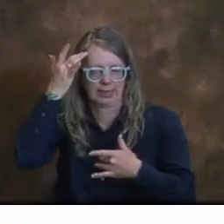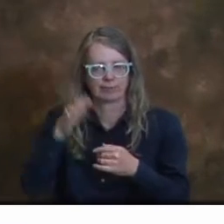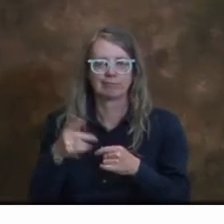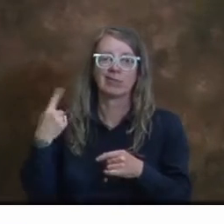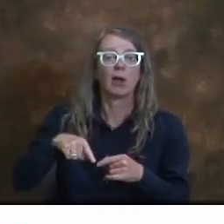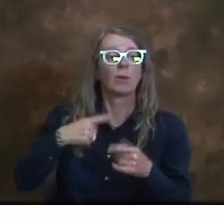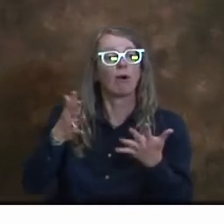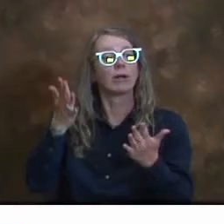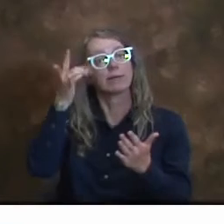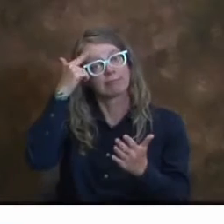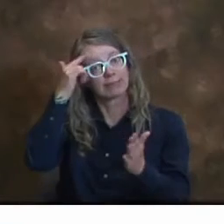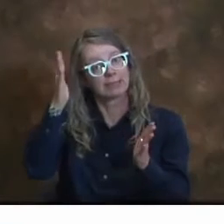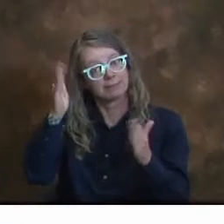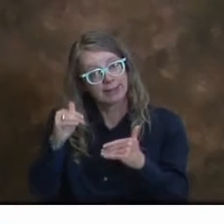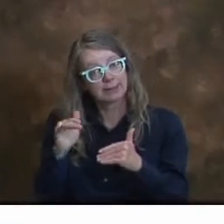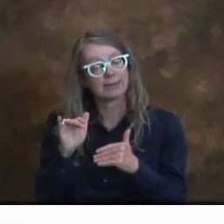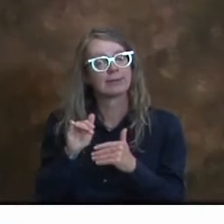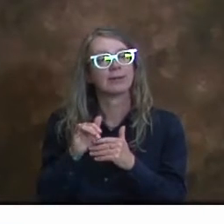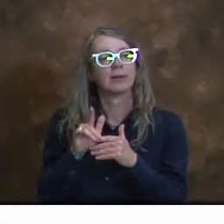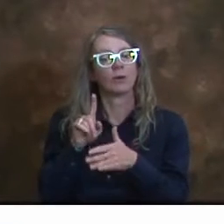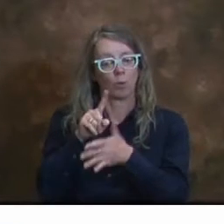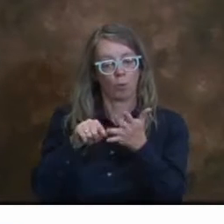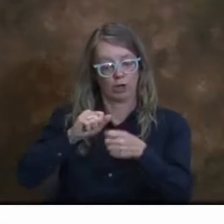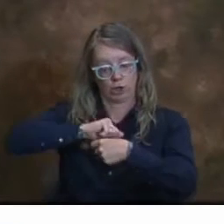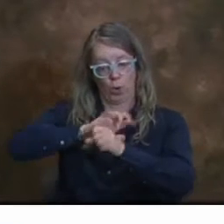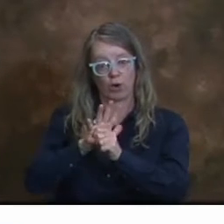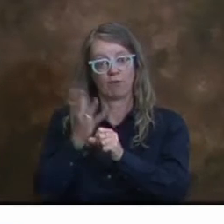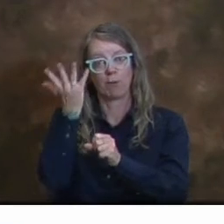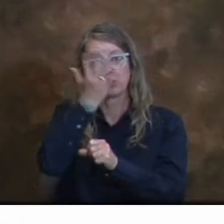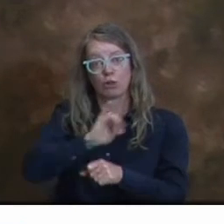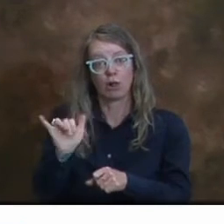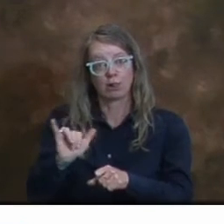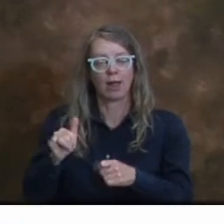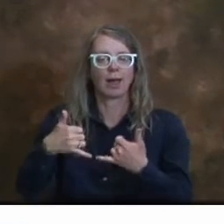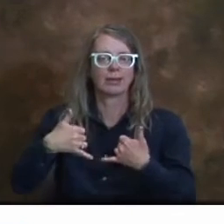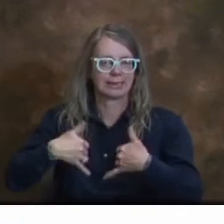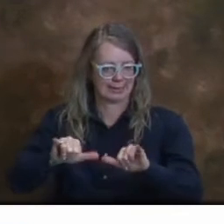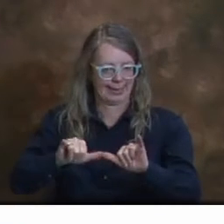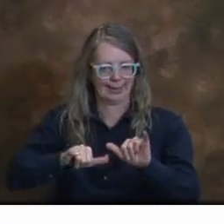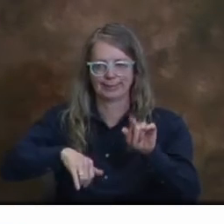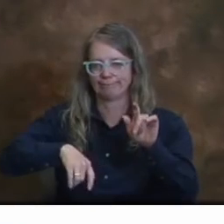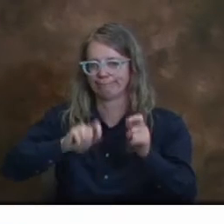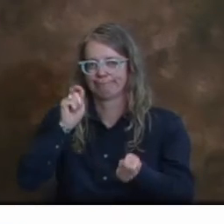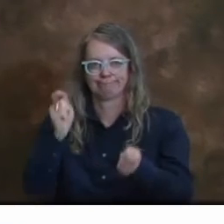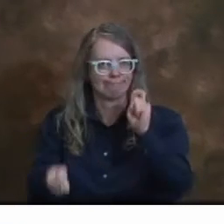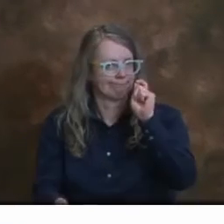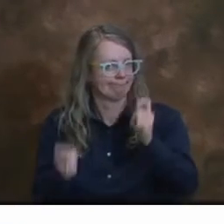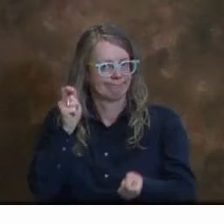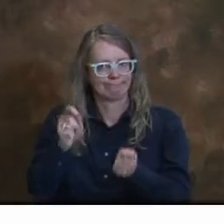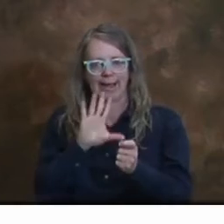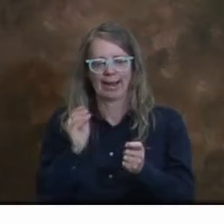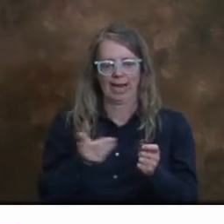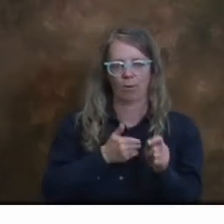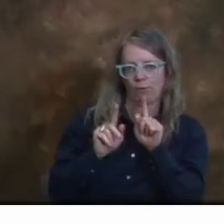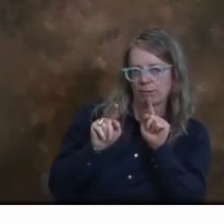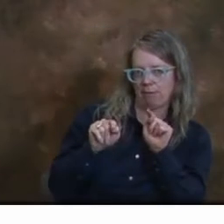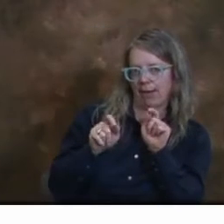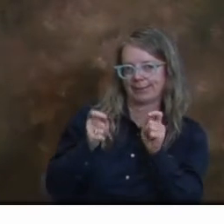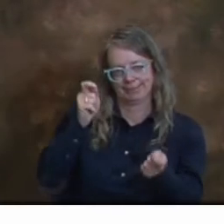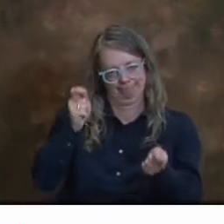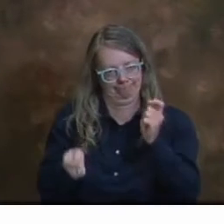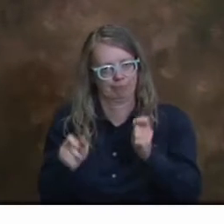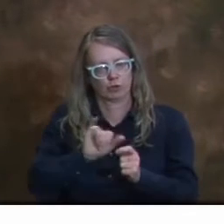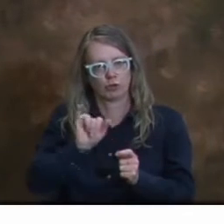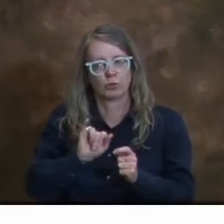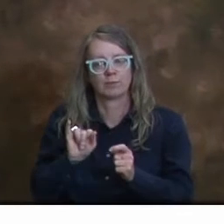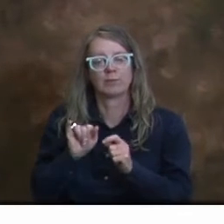continúa cambiando y como tal la respuesta a esta pandemia también cambia. Con